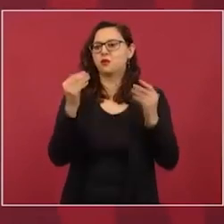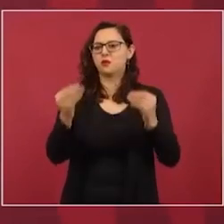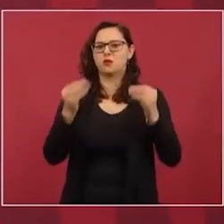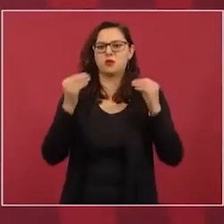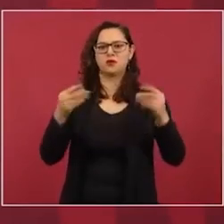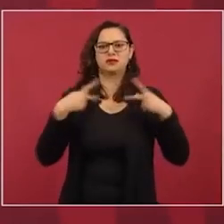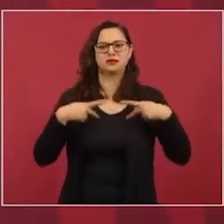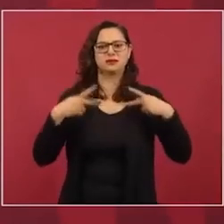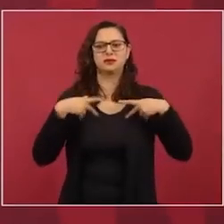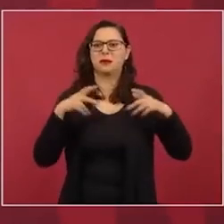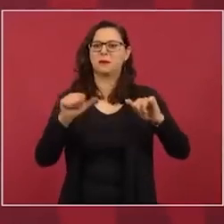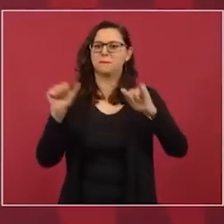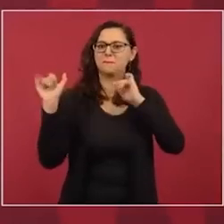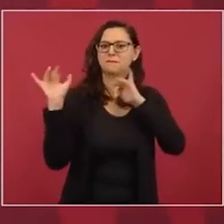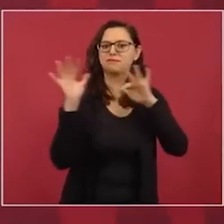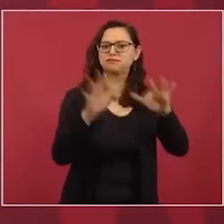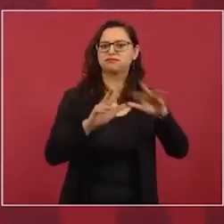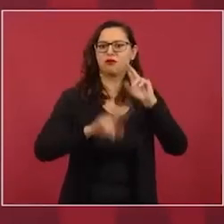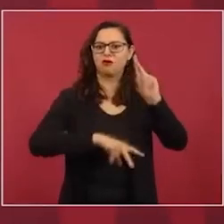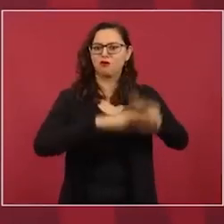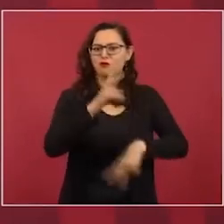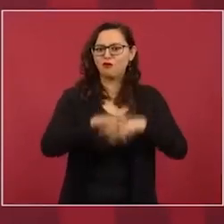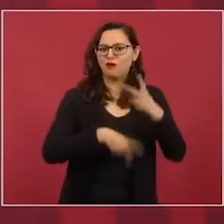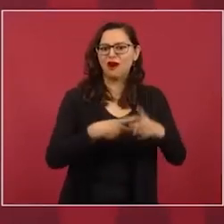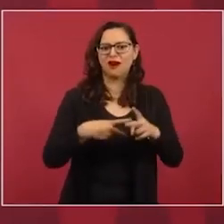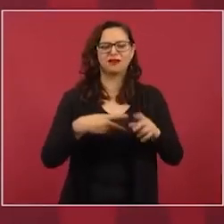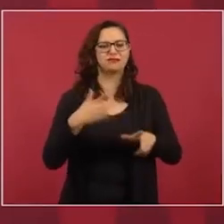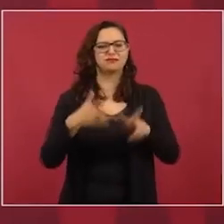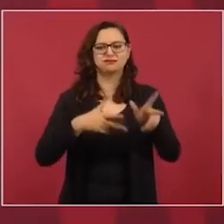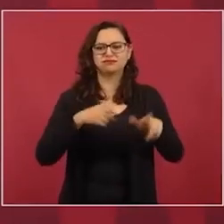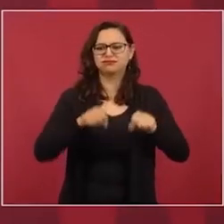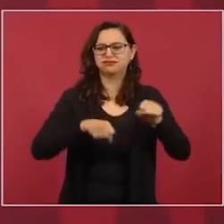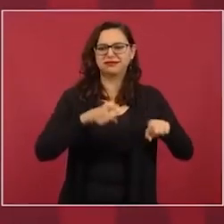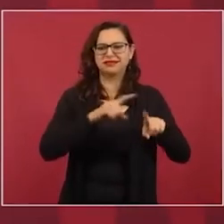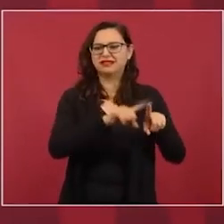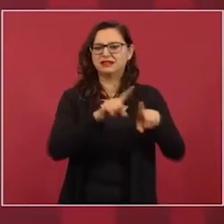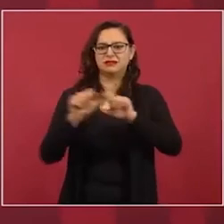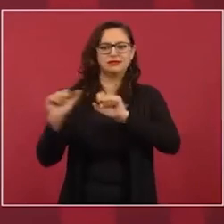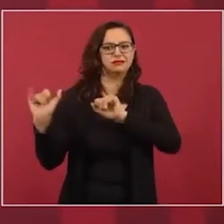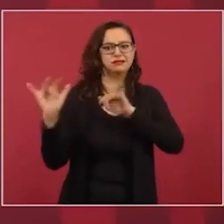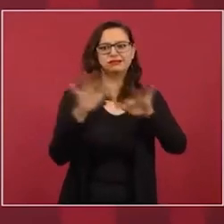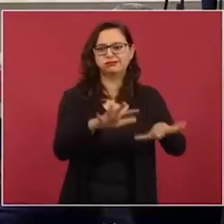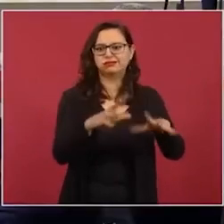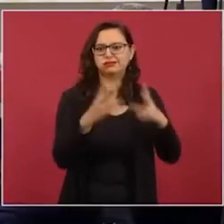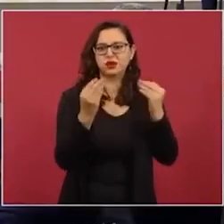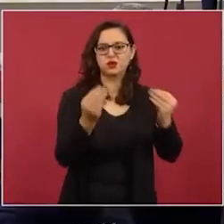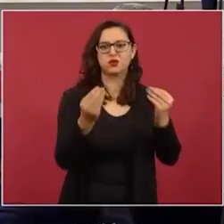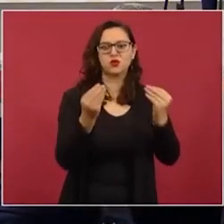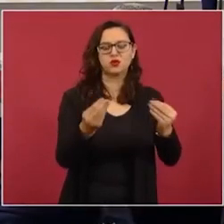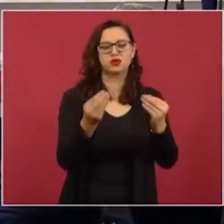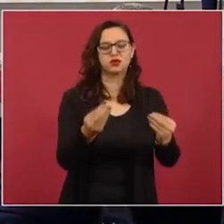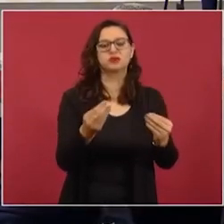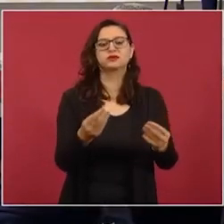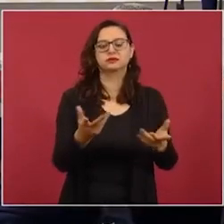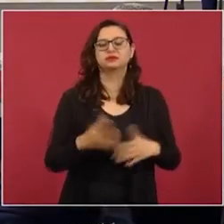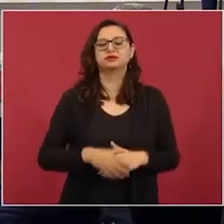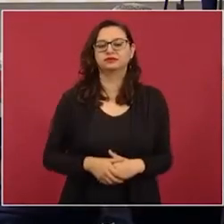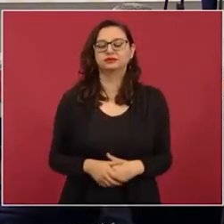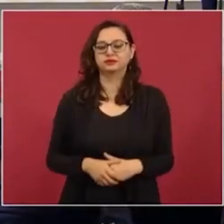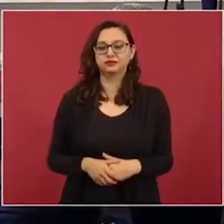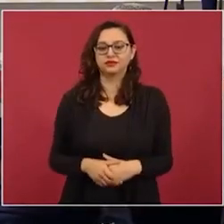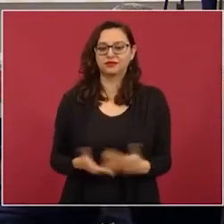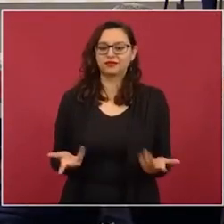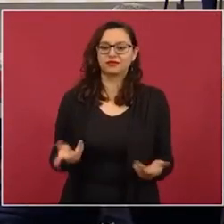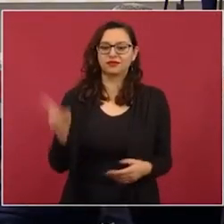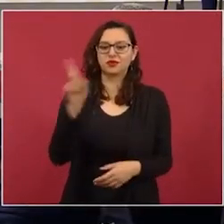sobre esta visita dominical al